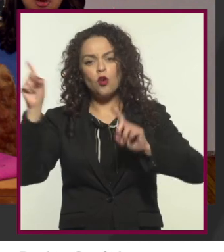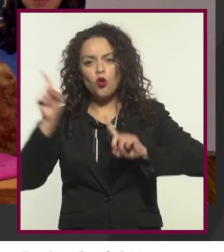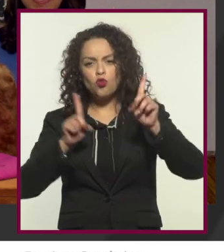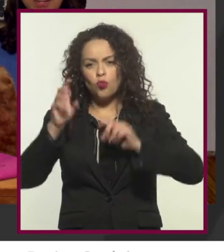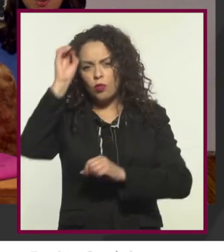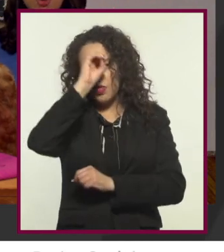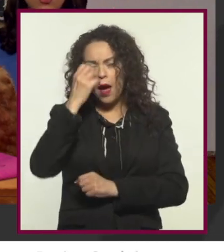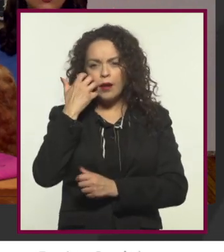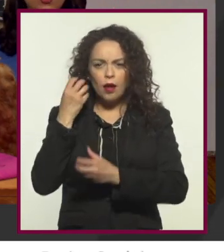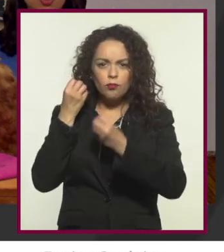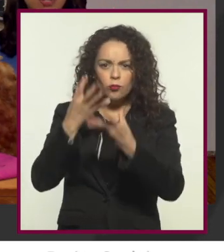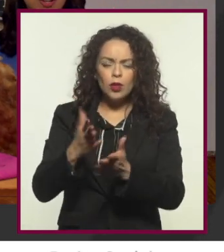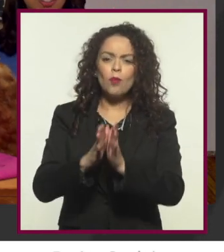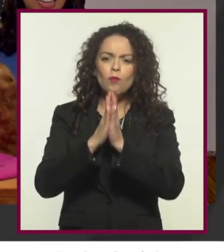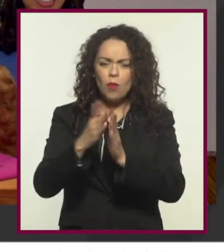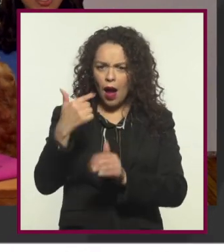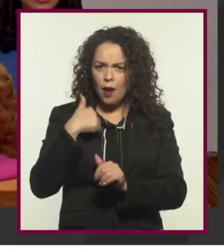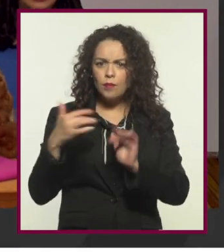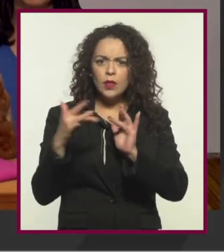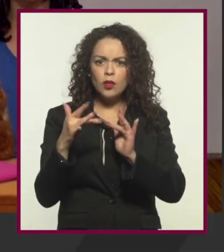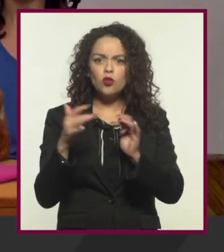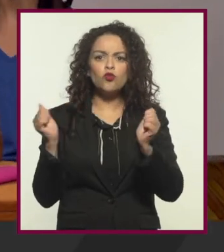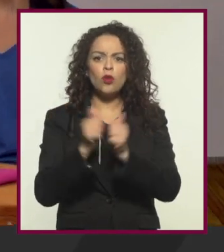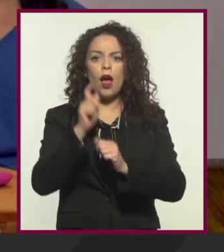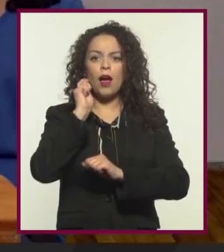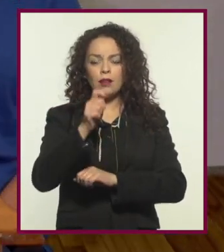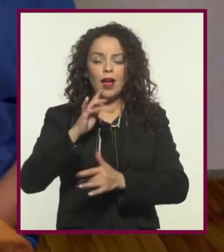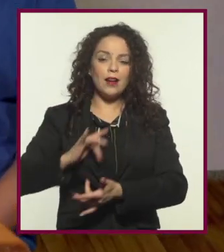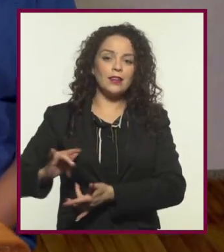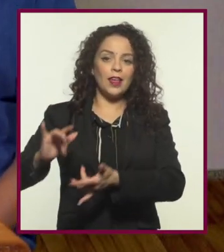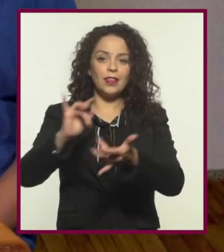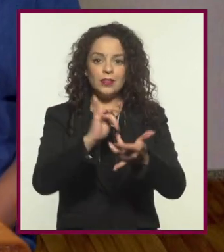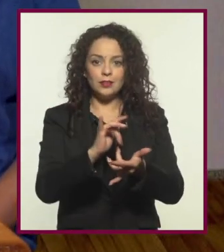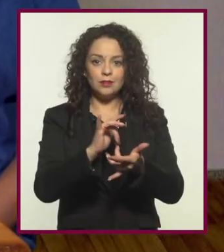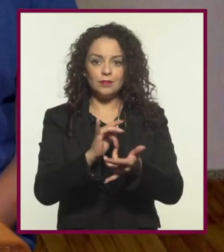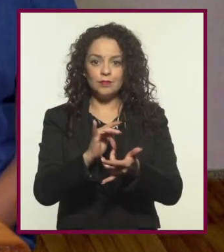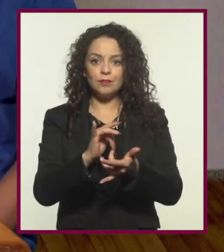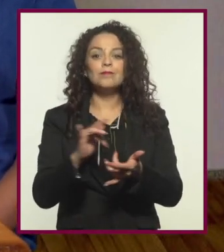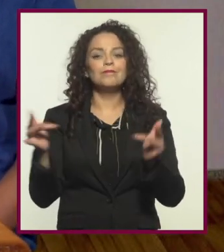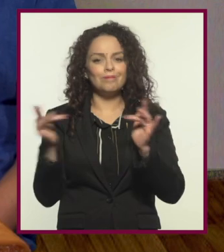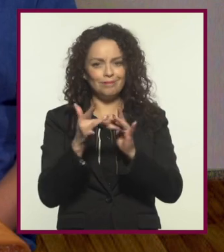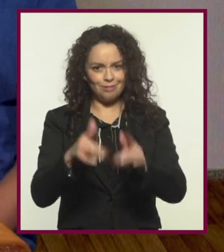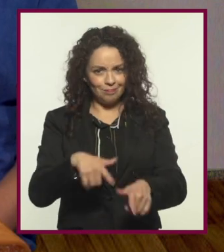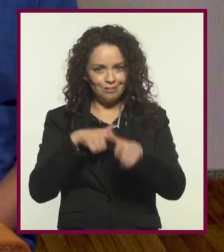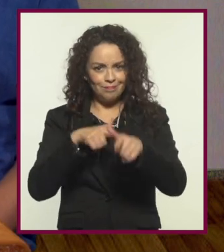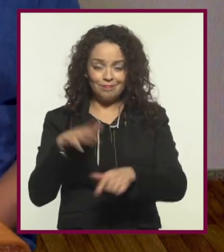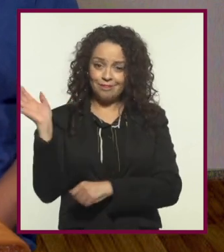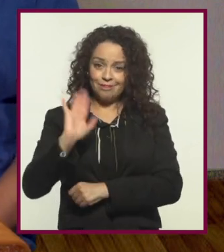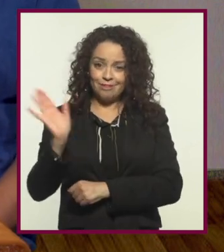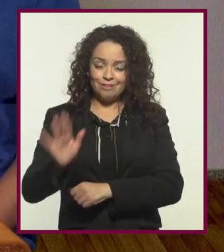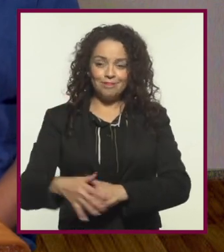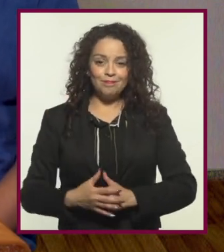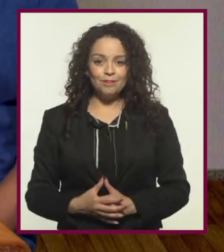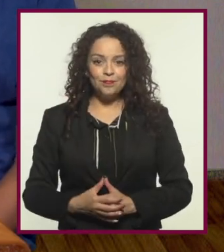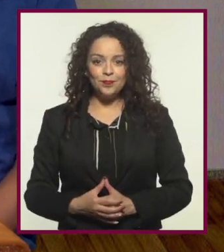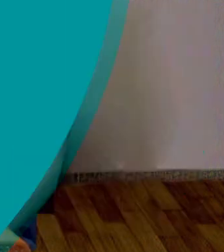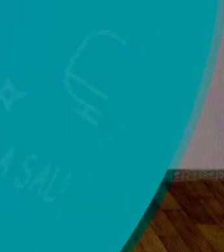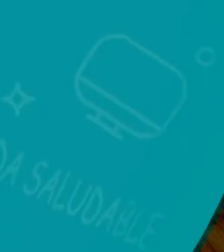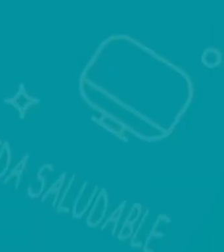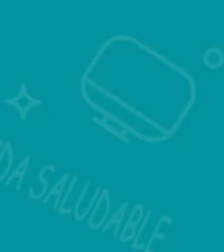sugerencia o comentario, no duden en contactarnos a través de nuestras redes sociales. ¡Estamos en contacto! ¡Bye! ¡Bye!